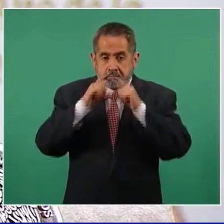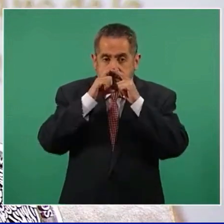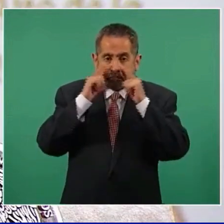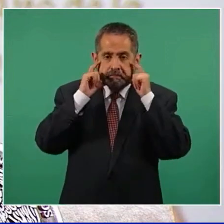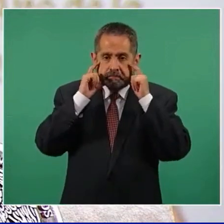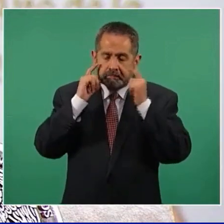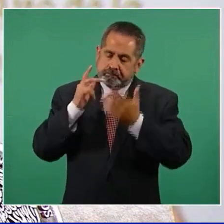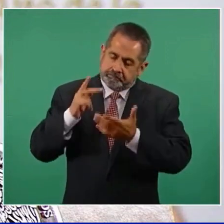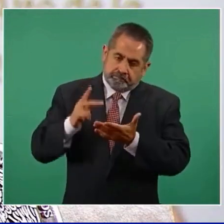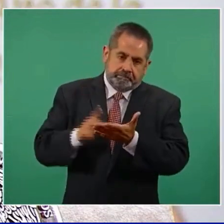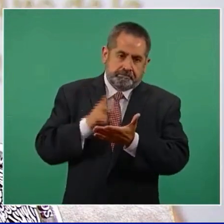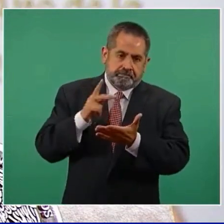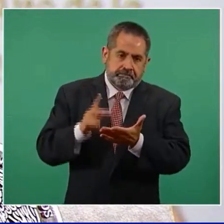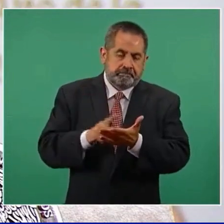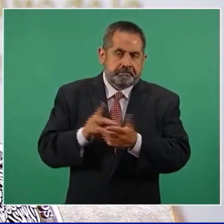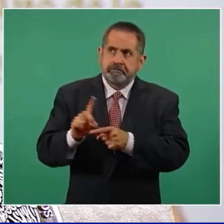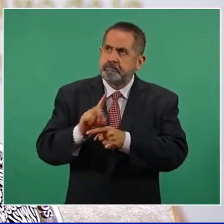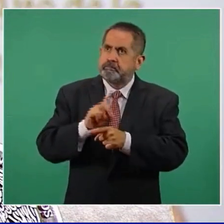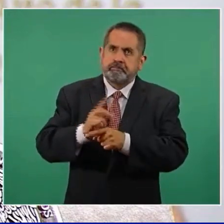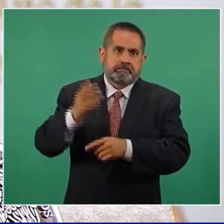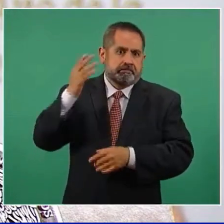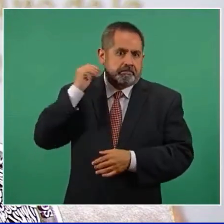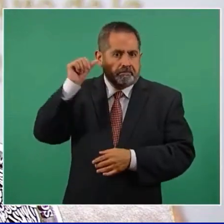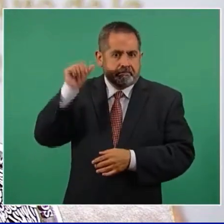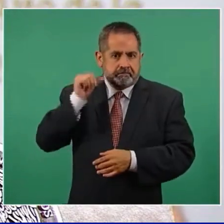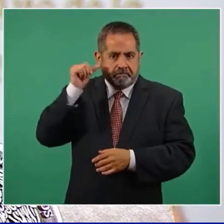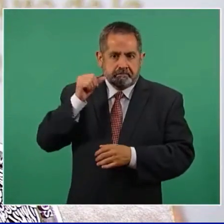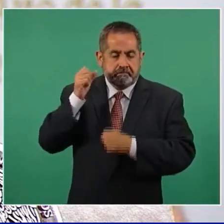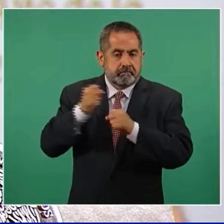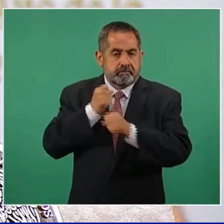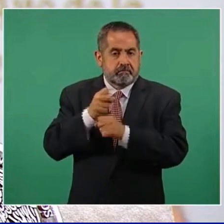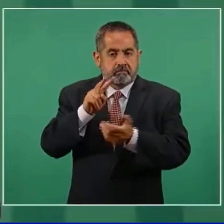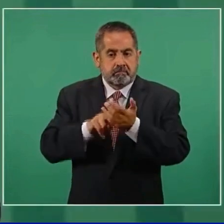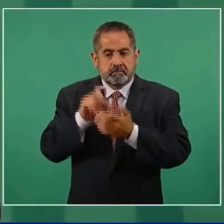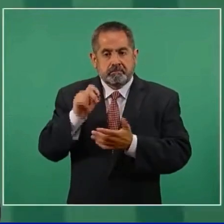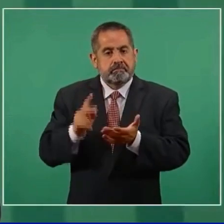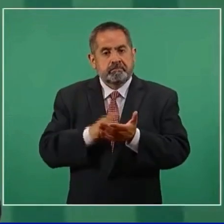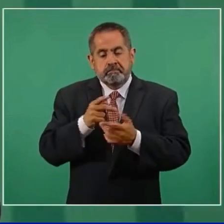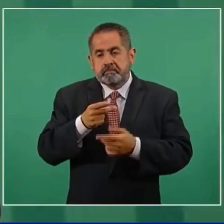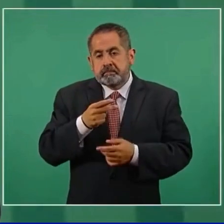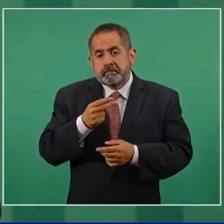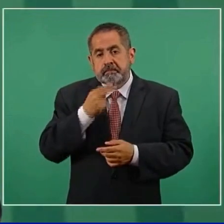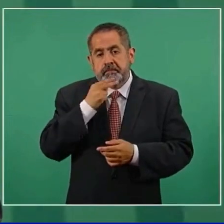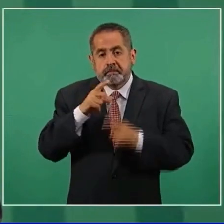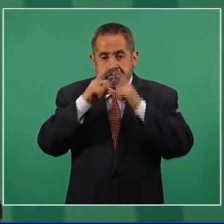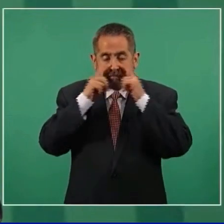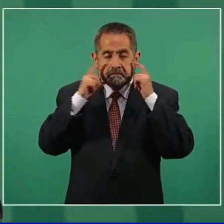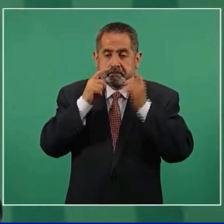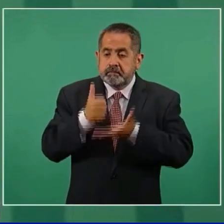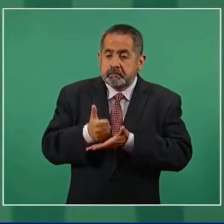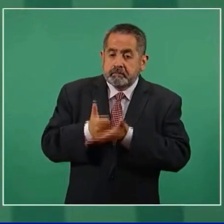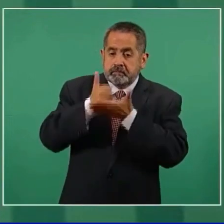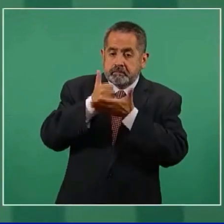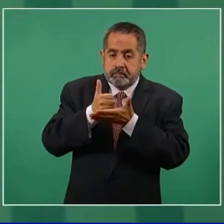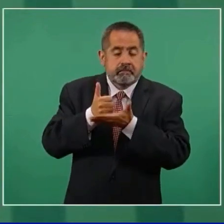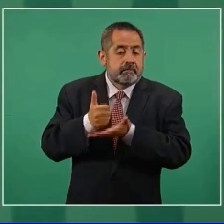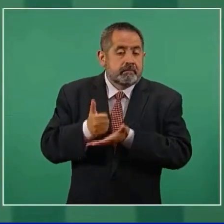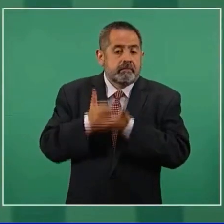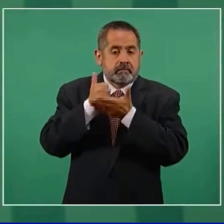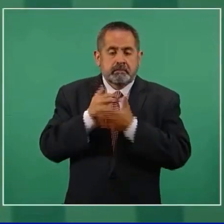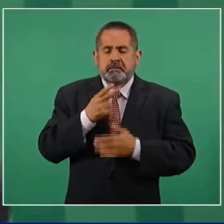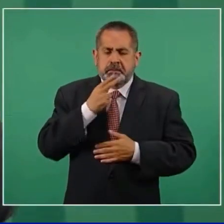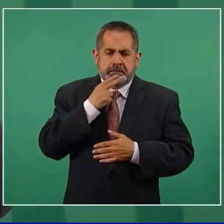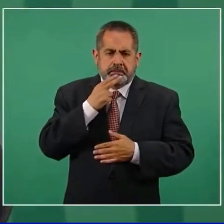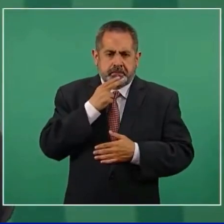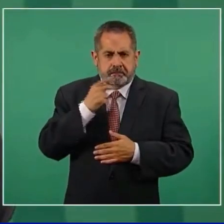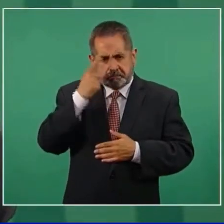bocas, como hemos dicho desde al menos abril de 2020, es un instrumento de prevención auxiliar muy